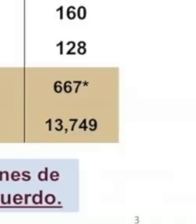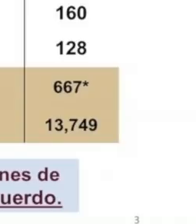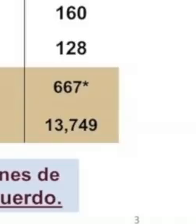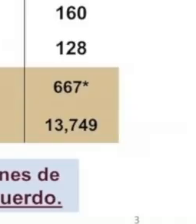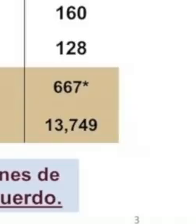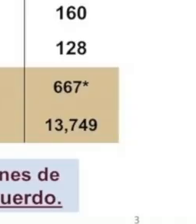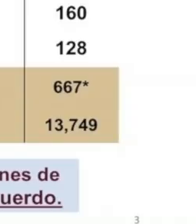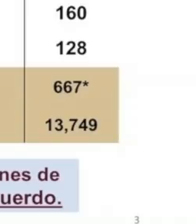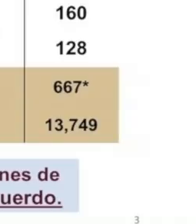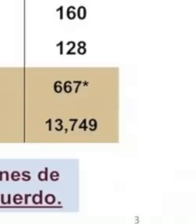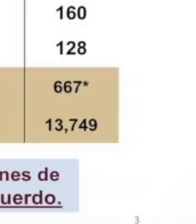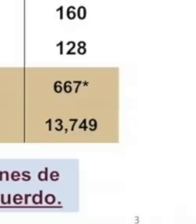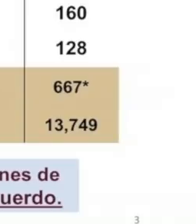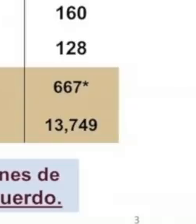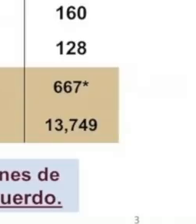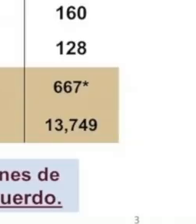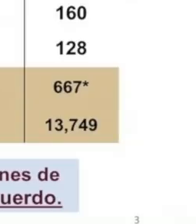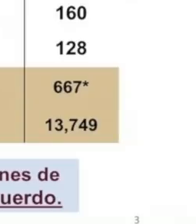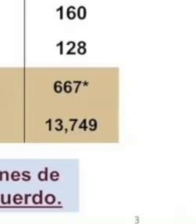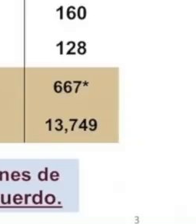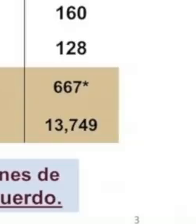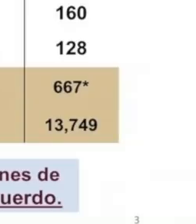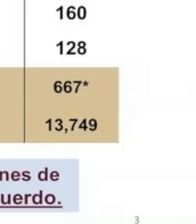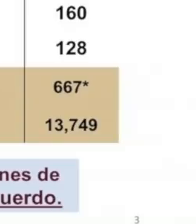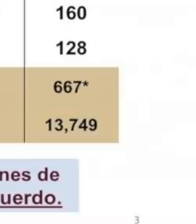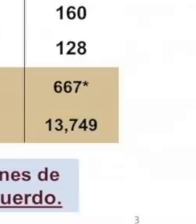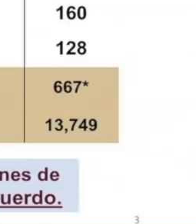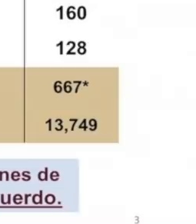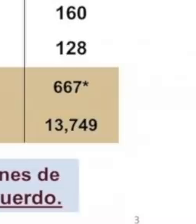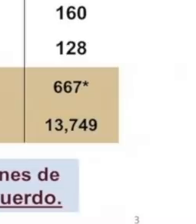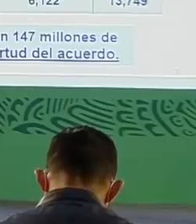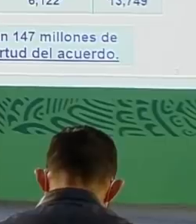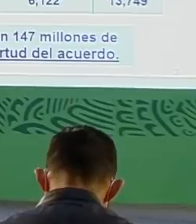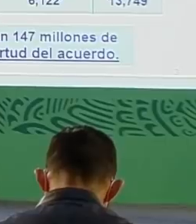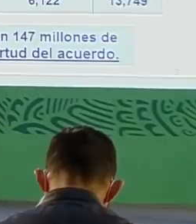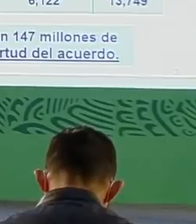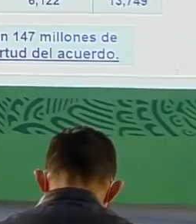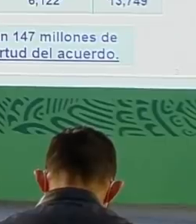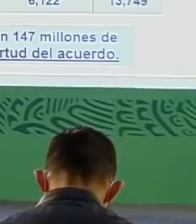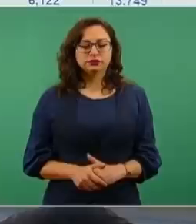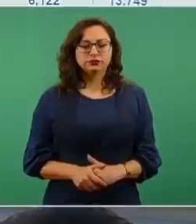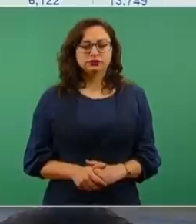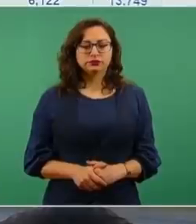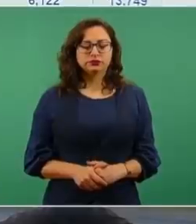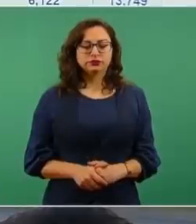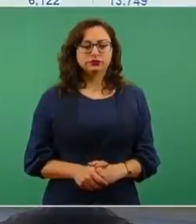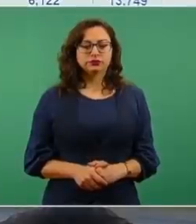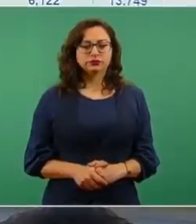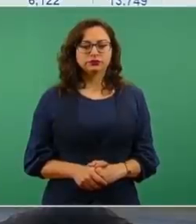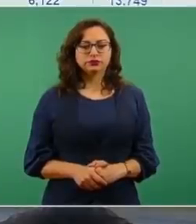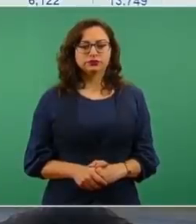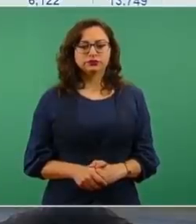pagaron del etano, 109 dólares, cuando debieron haber pagado